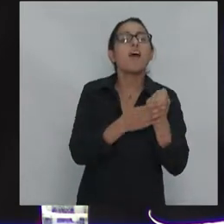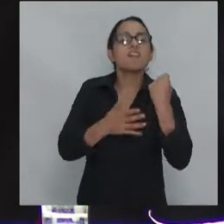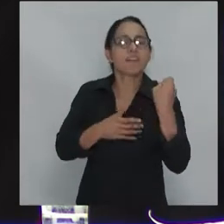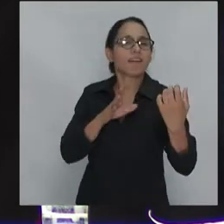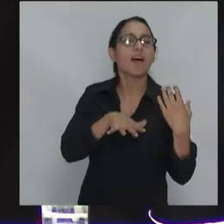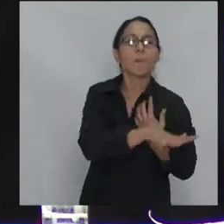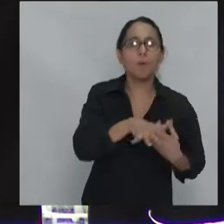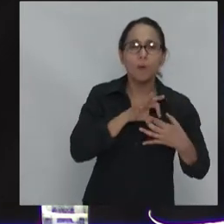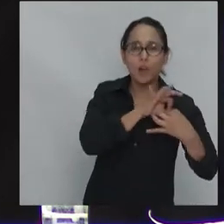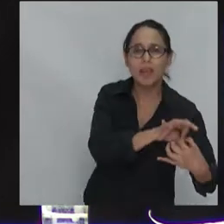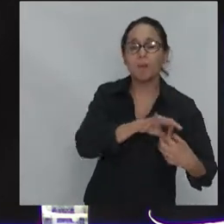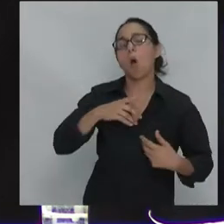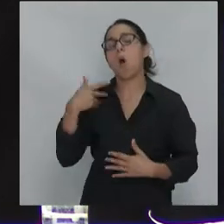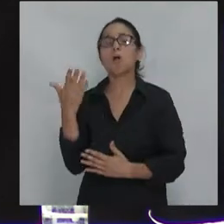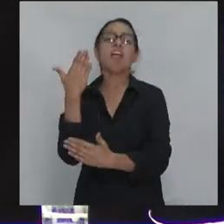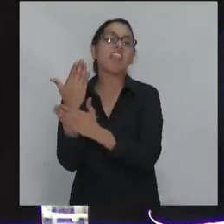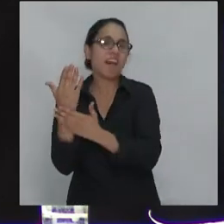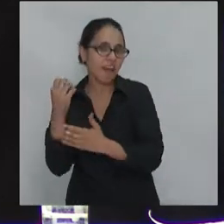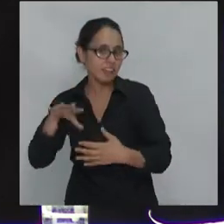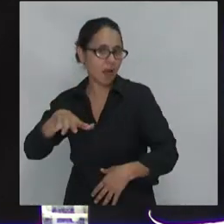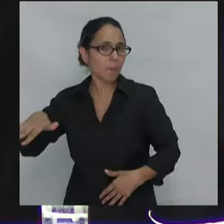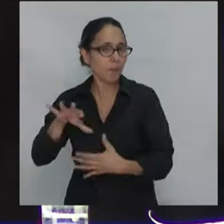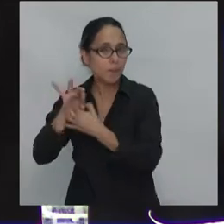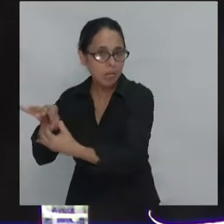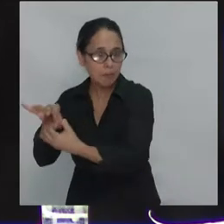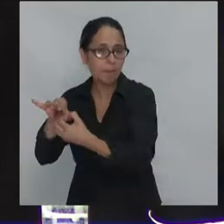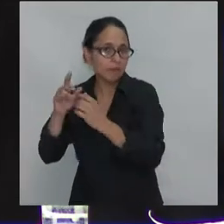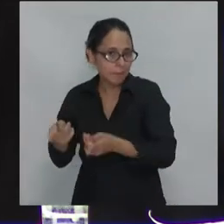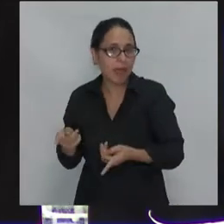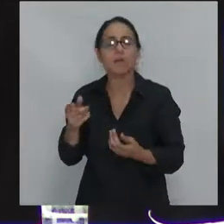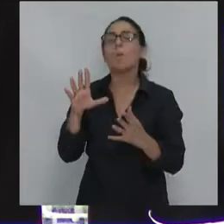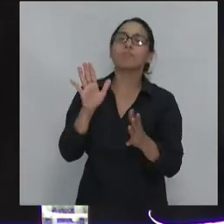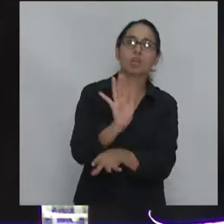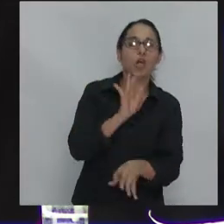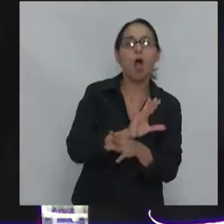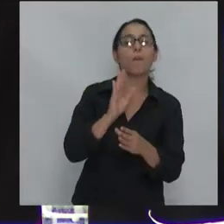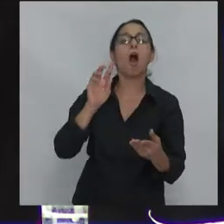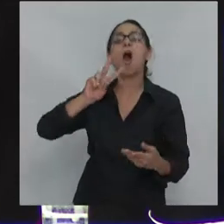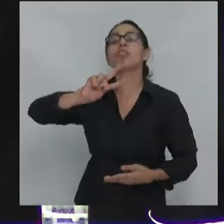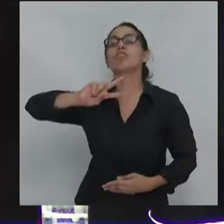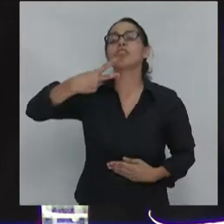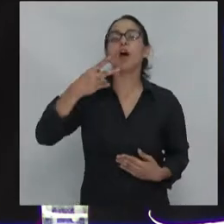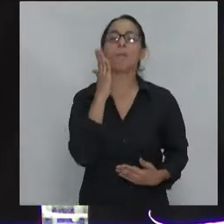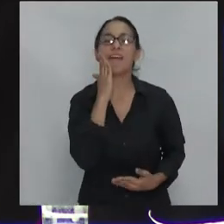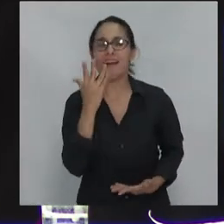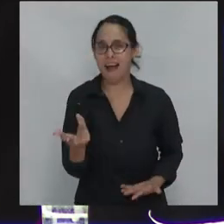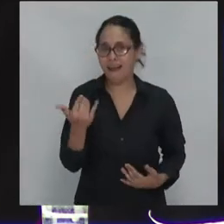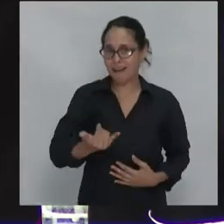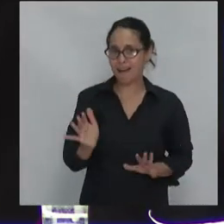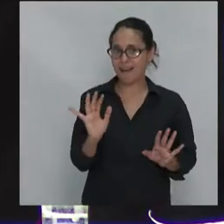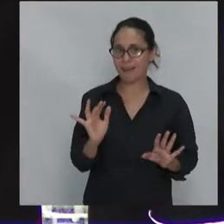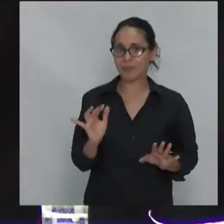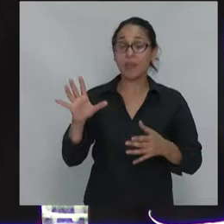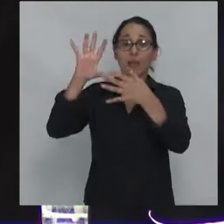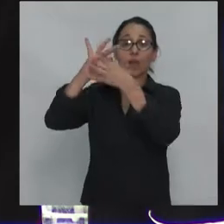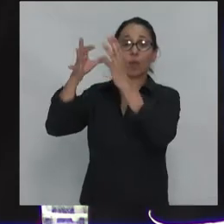moneda, antidemocrática. Bueno, en el caso de Europa, lo que estamos viendo